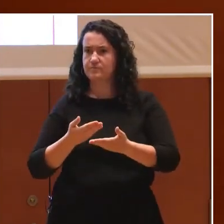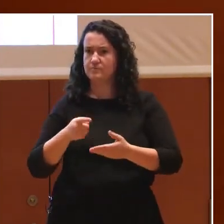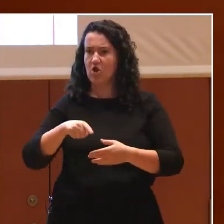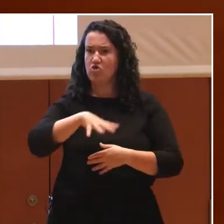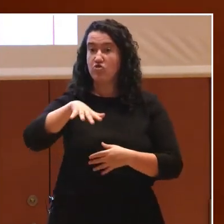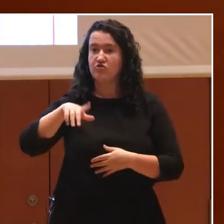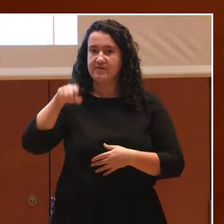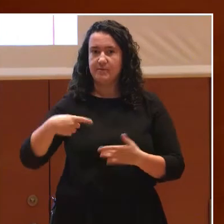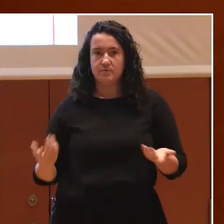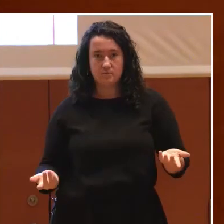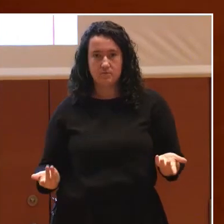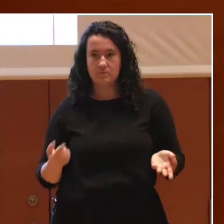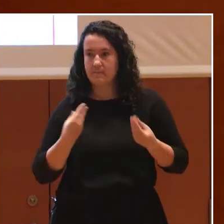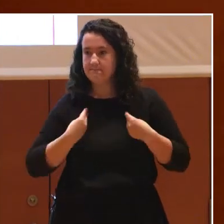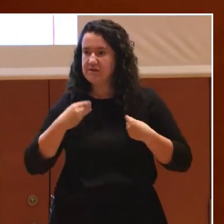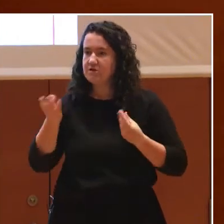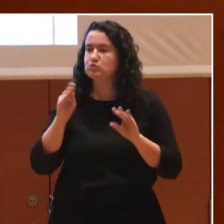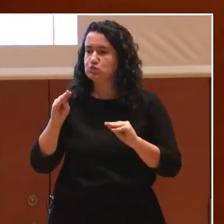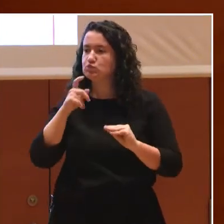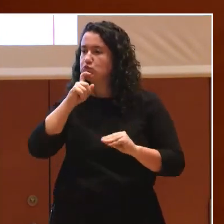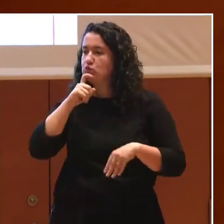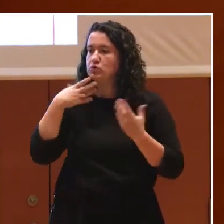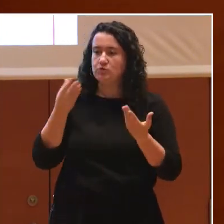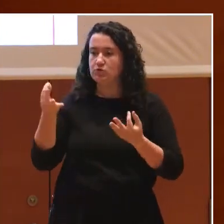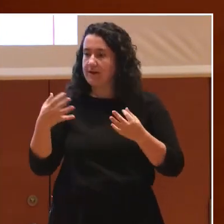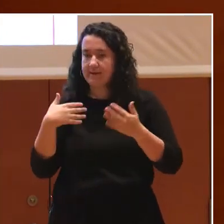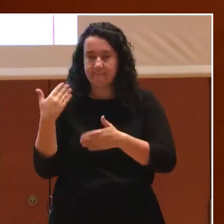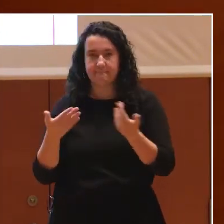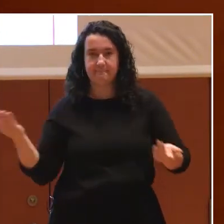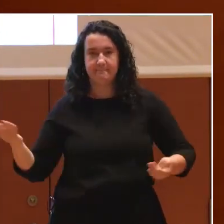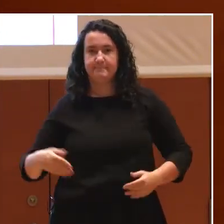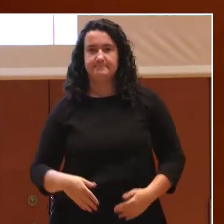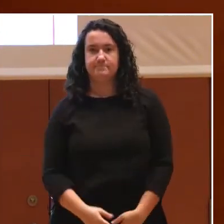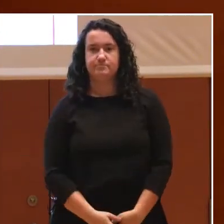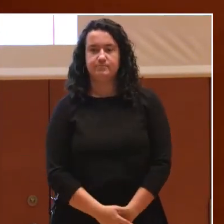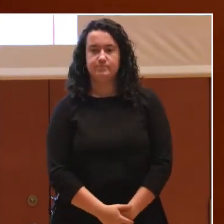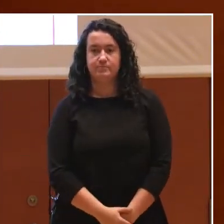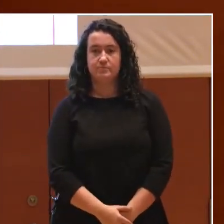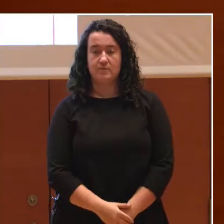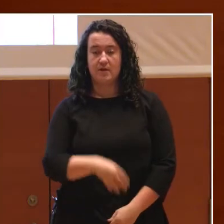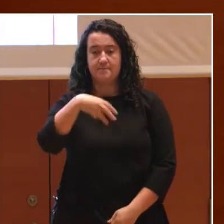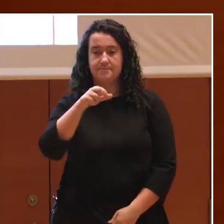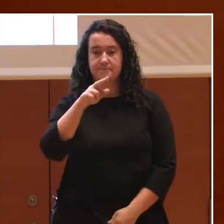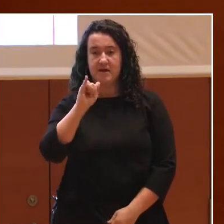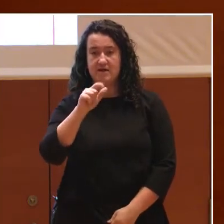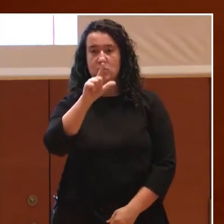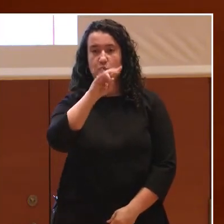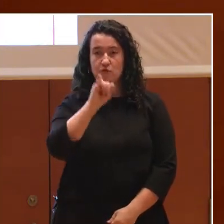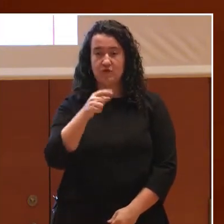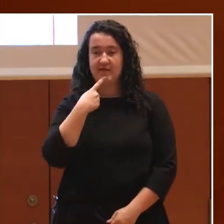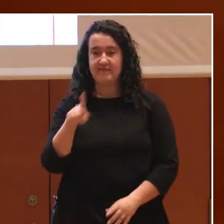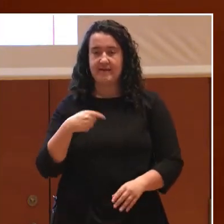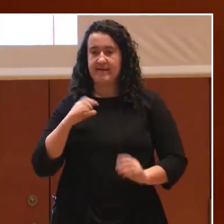que ocurrir sus vidas. No existe, decía Mariluz, una identidad colectiva de persona mayor.